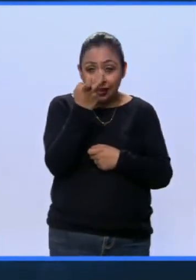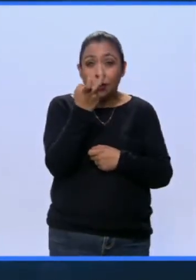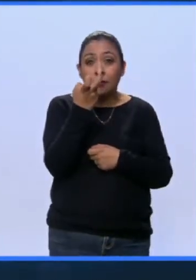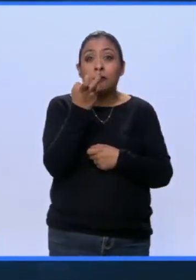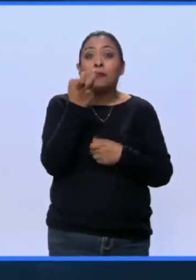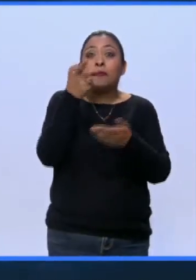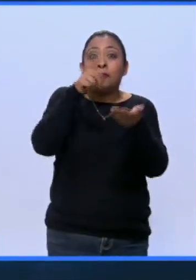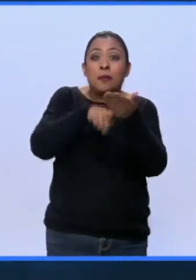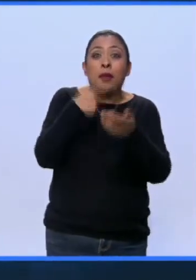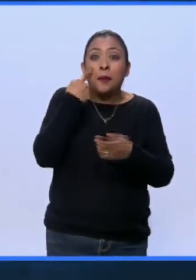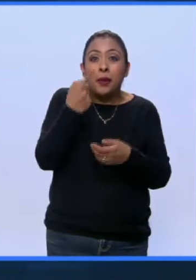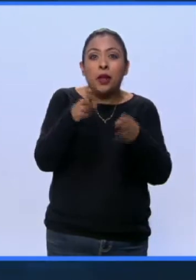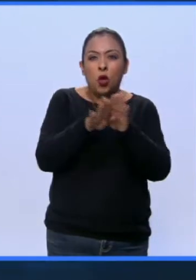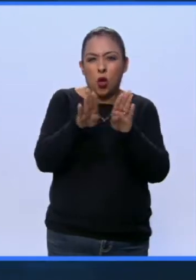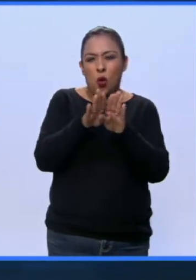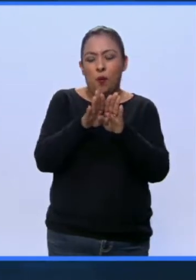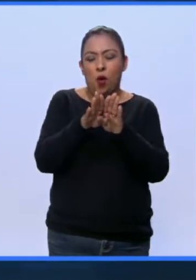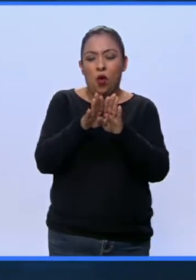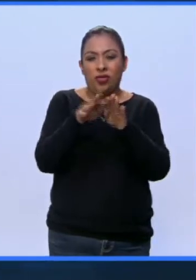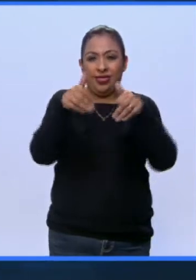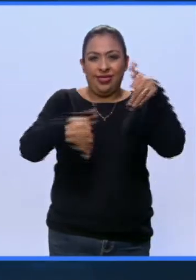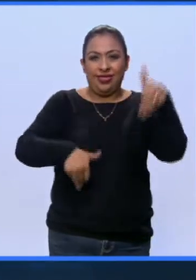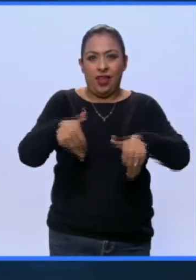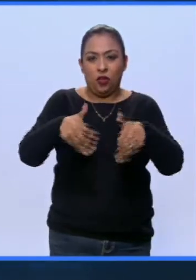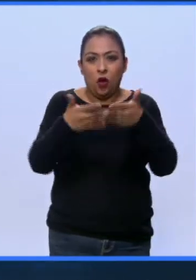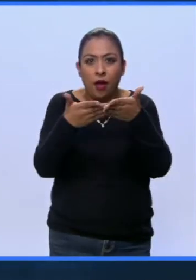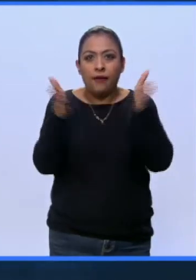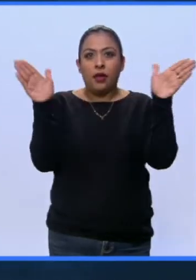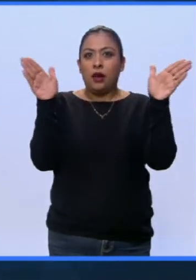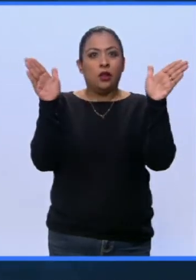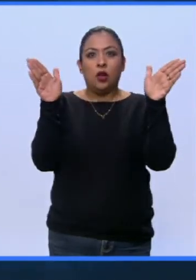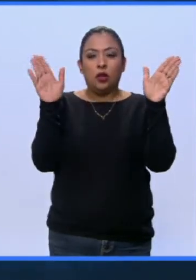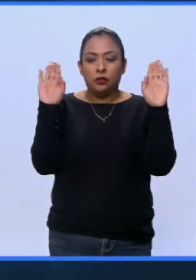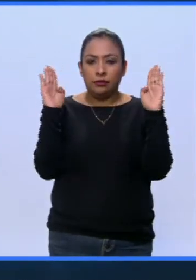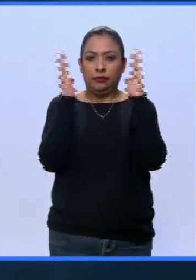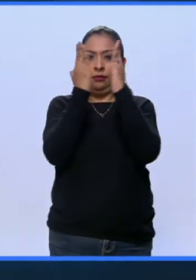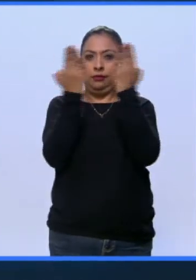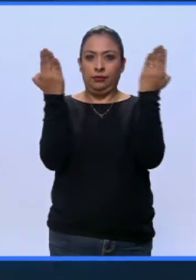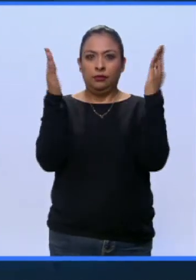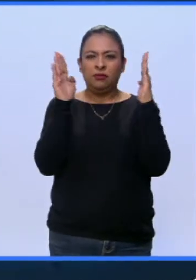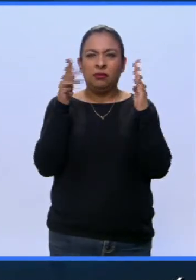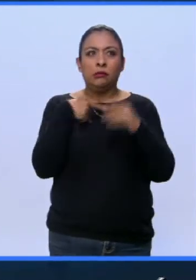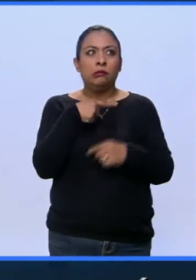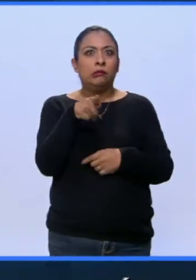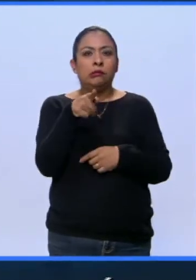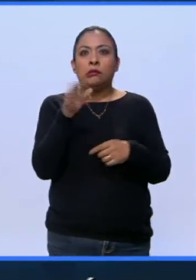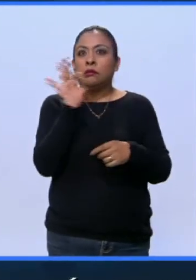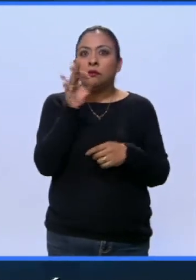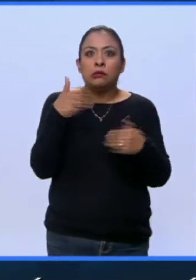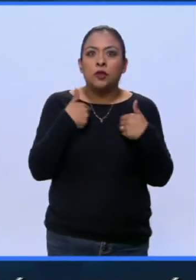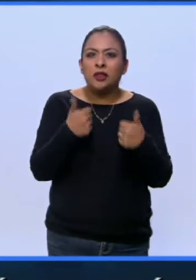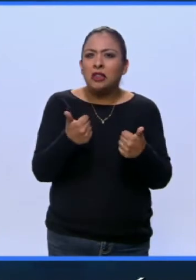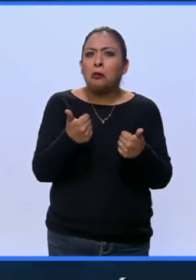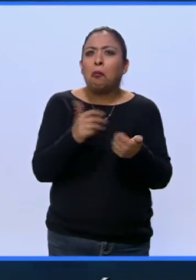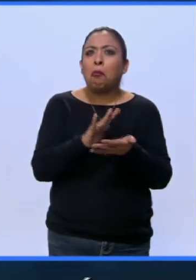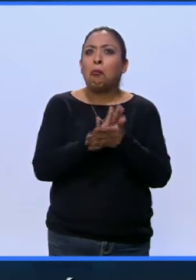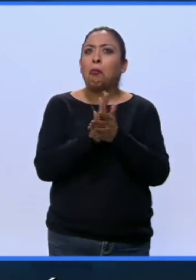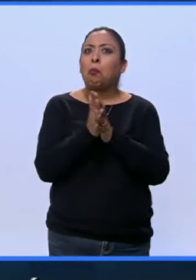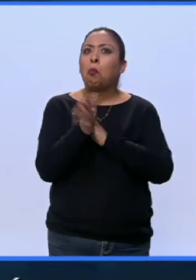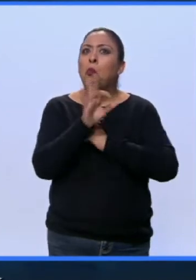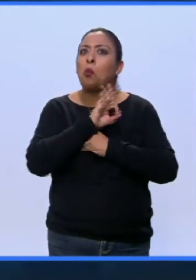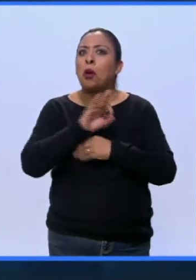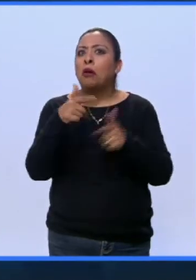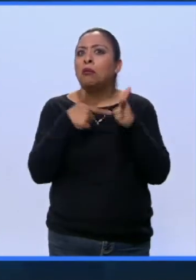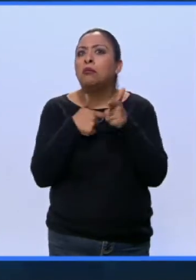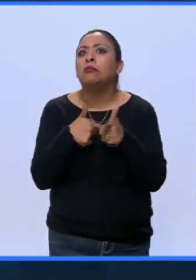de un plano abierto teatral a un plano cerrado, con el miedo de, ay, no vayan a hacer que no entiendan, de repente funciona y fluye. Y con eso,